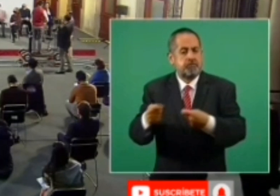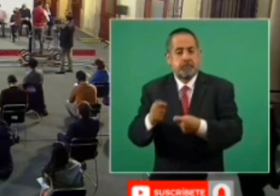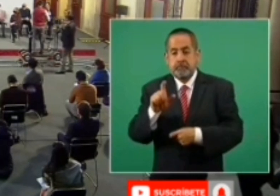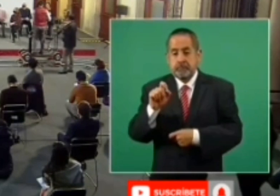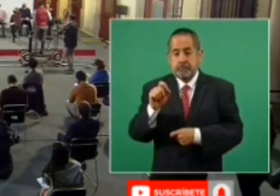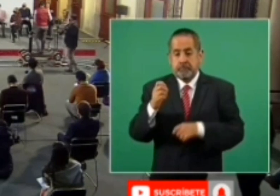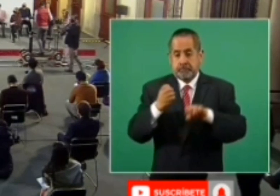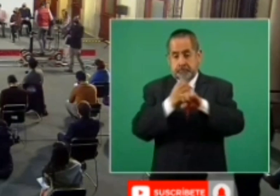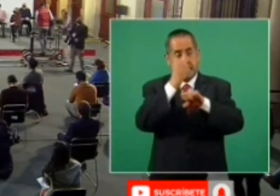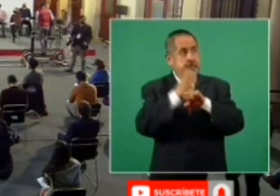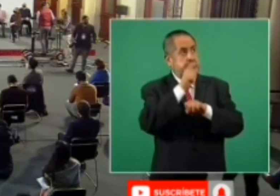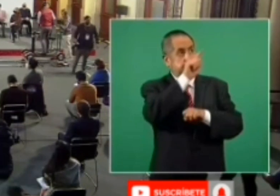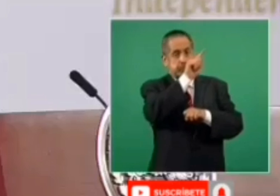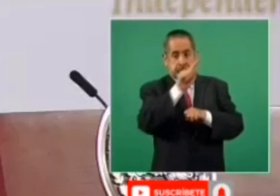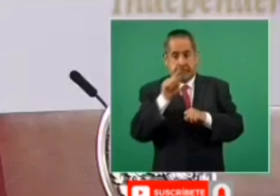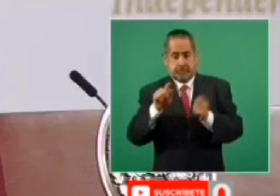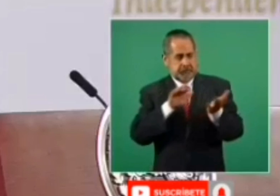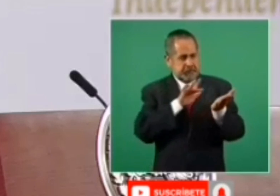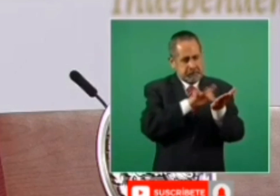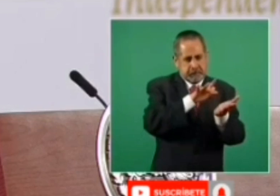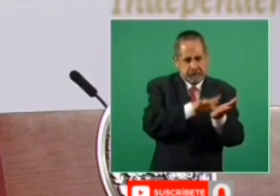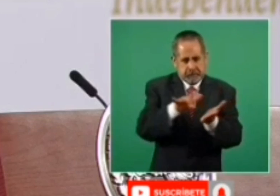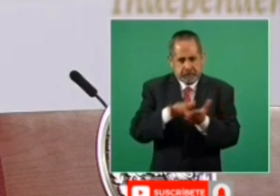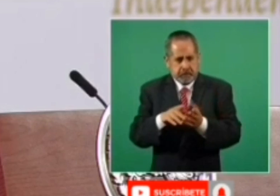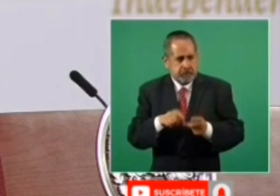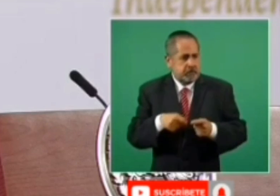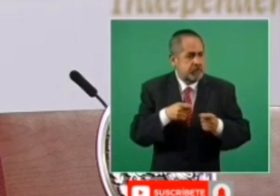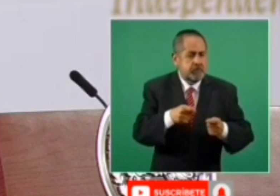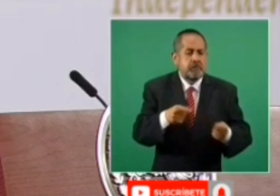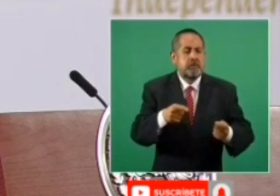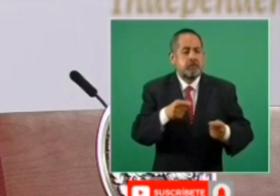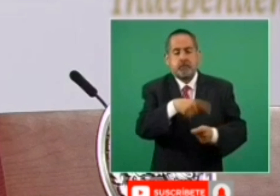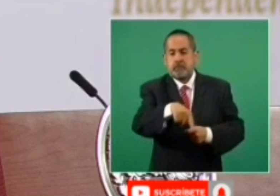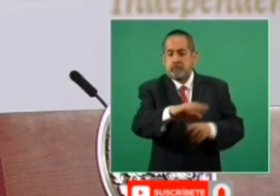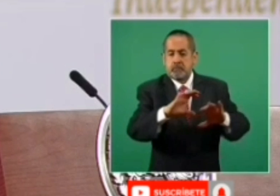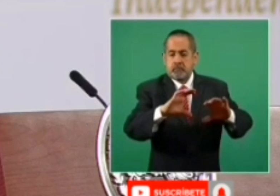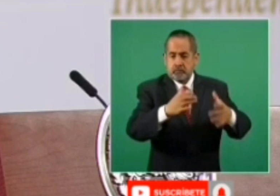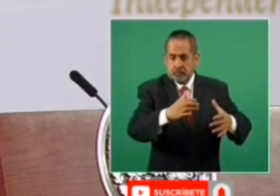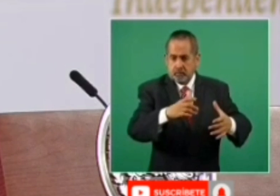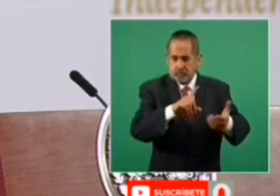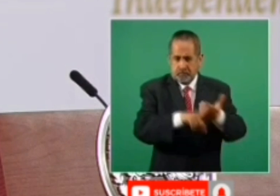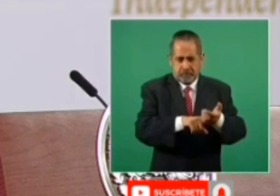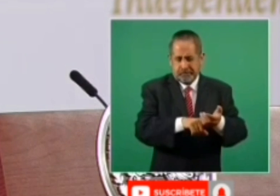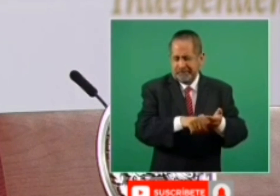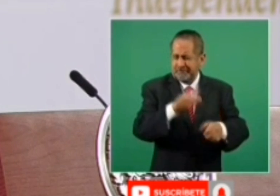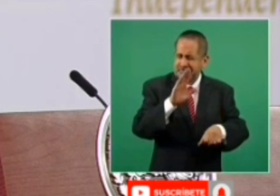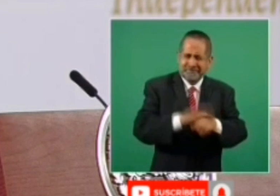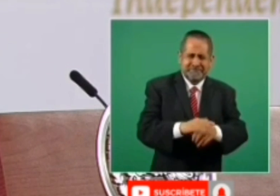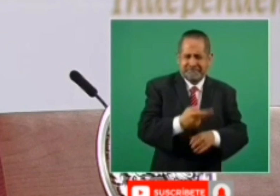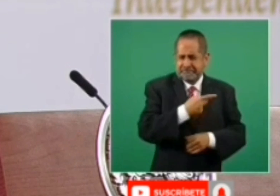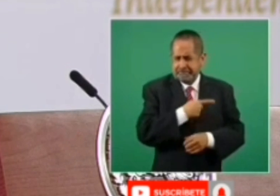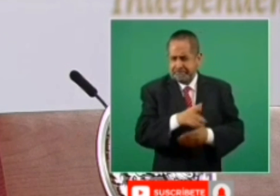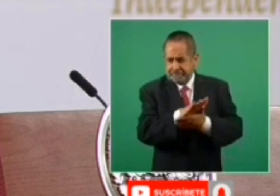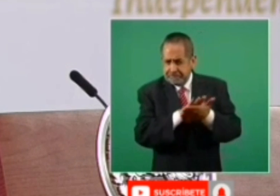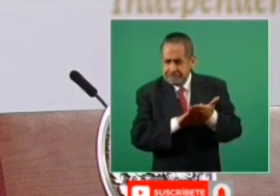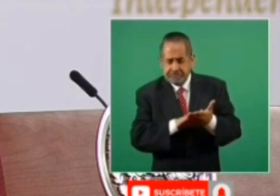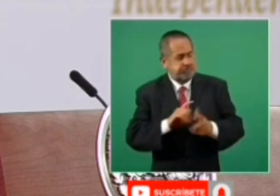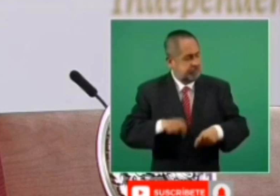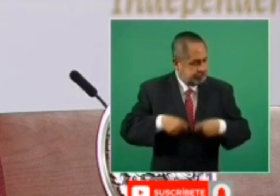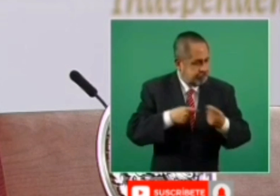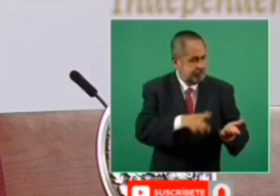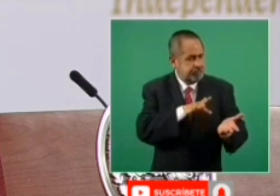para generar bienestar en comunidades de altas y muy alta marginación y de zonas